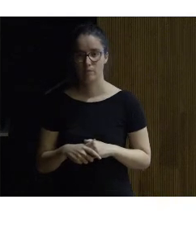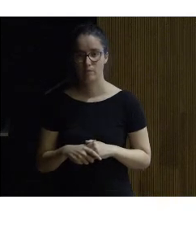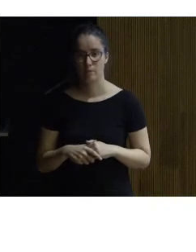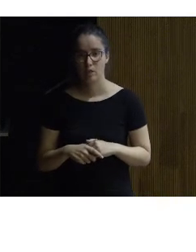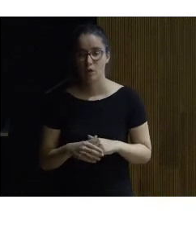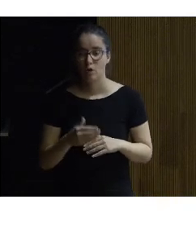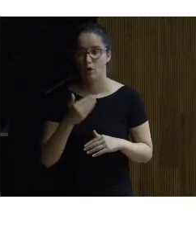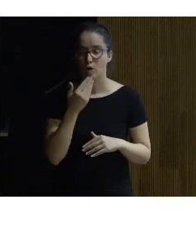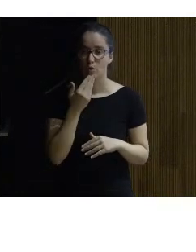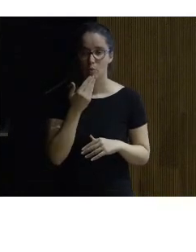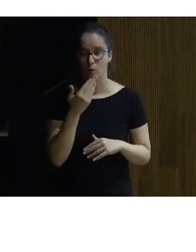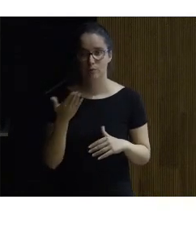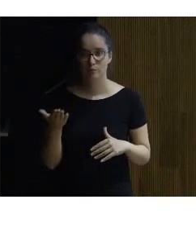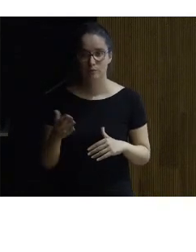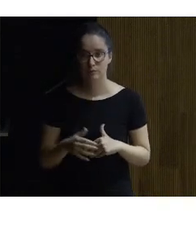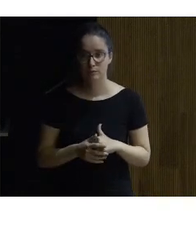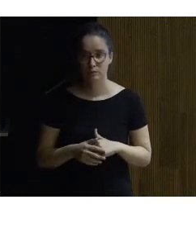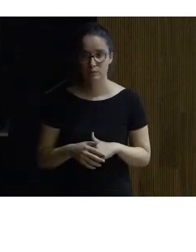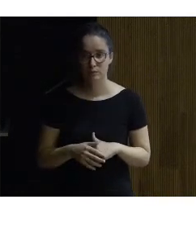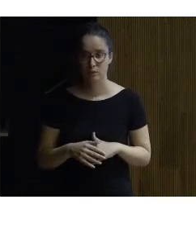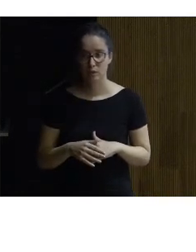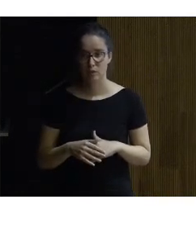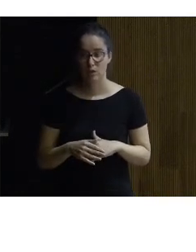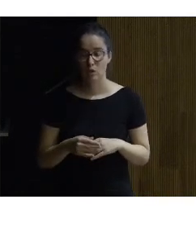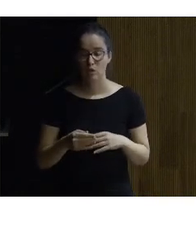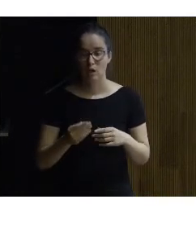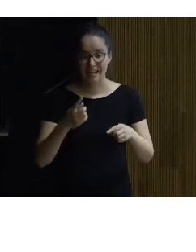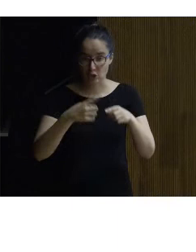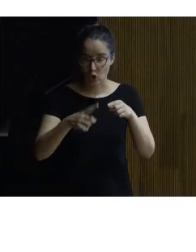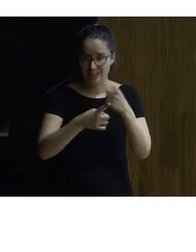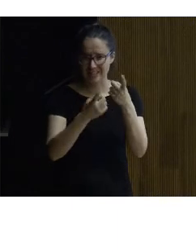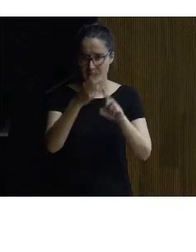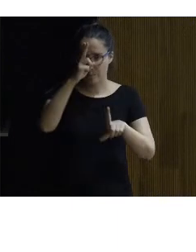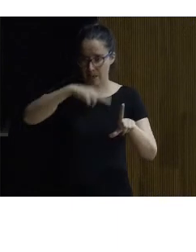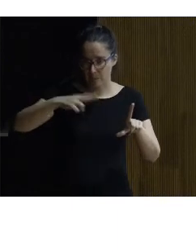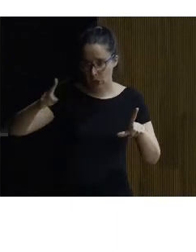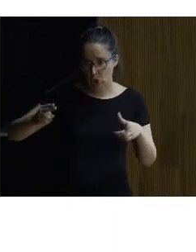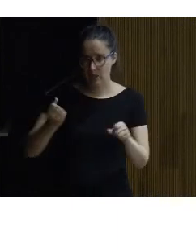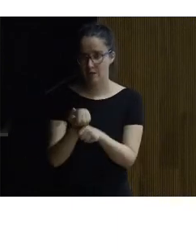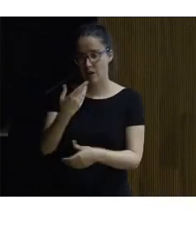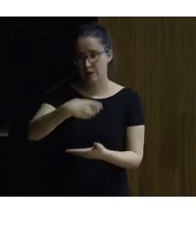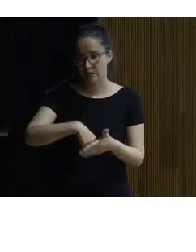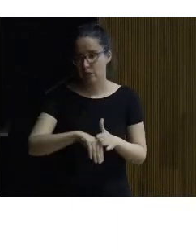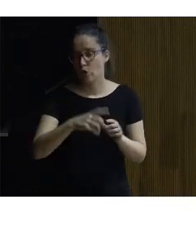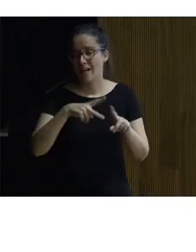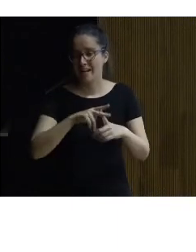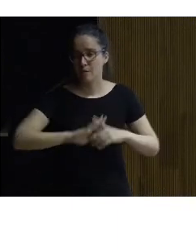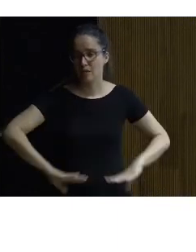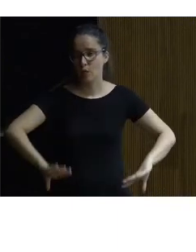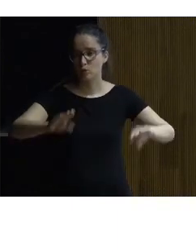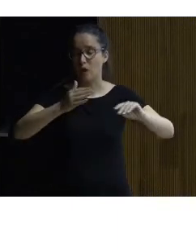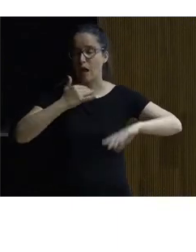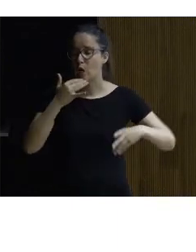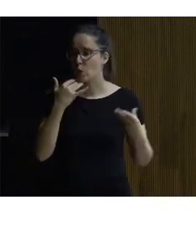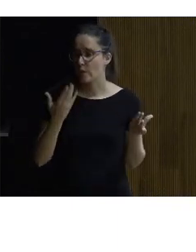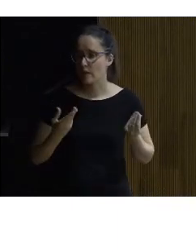recrear los útiles del pintor los pintores que pudieran trabajar allí algo de la